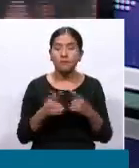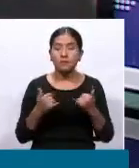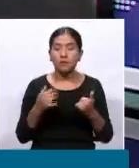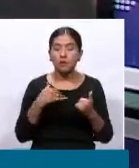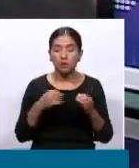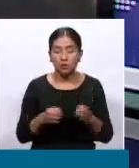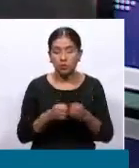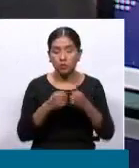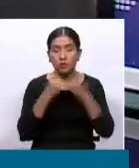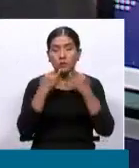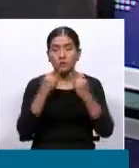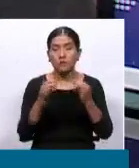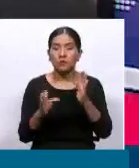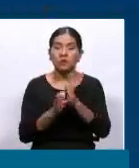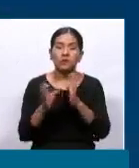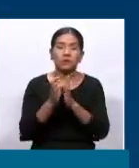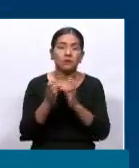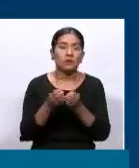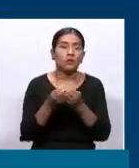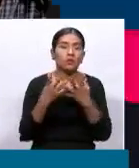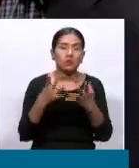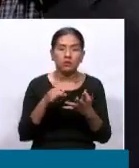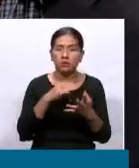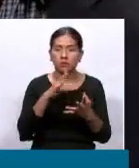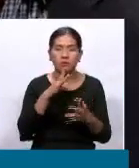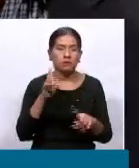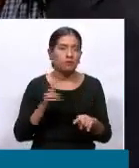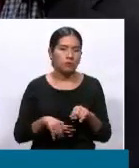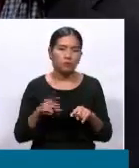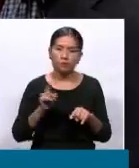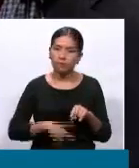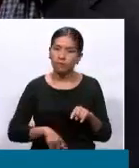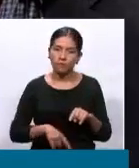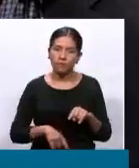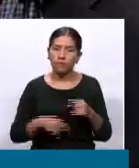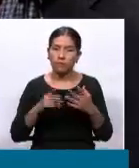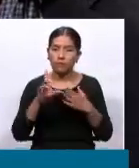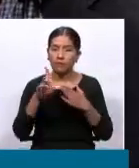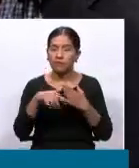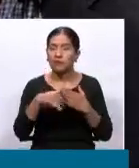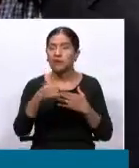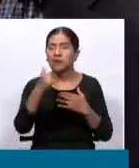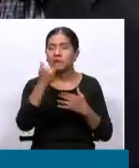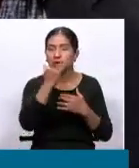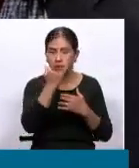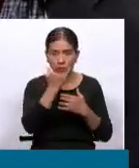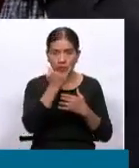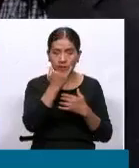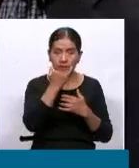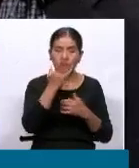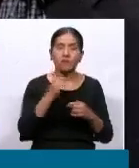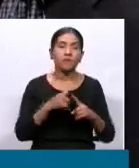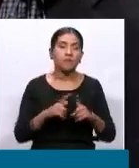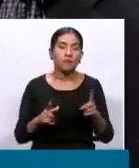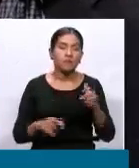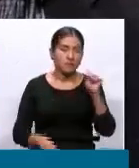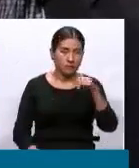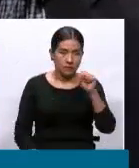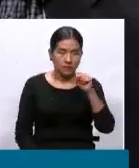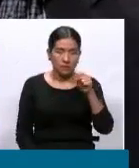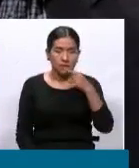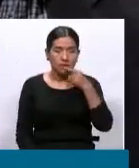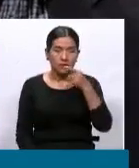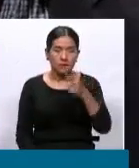los datos del censo. Eso sería aventurarnos demasiado y por supuesto la estimación sería equivocada. Lo que sí te puedo decir